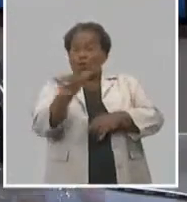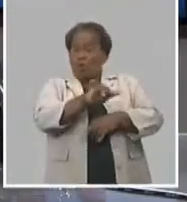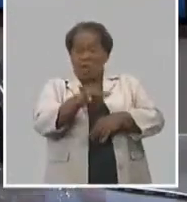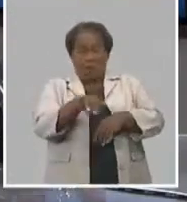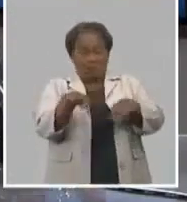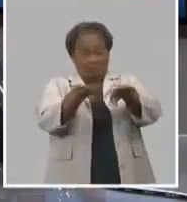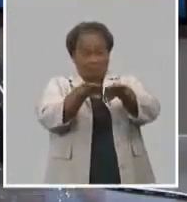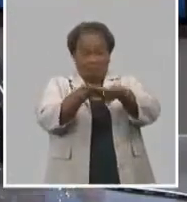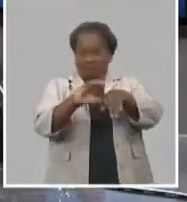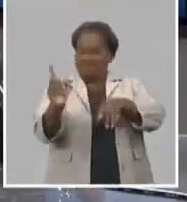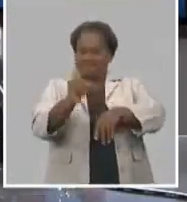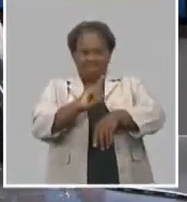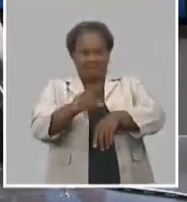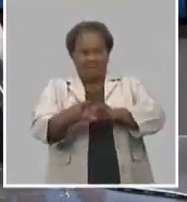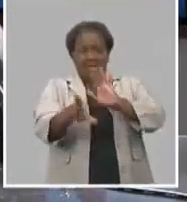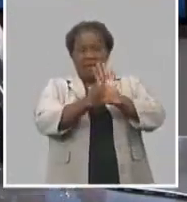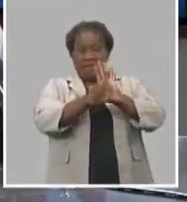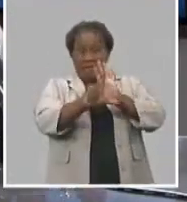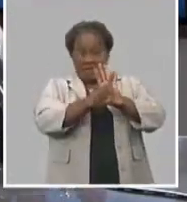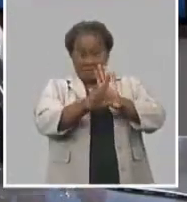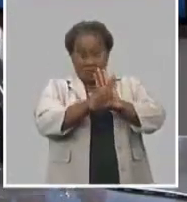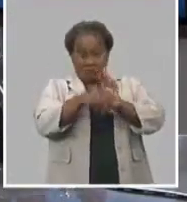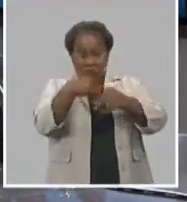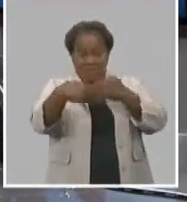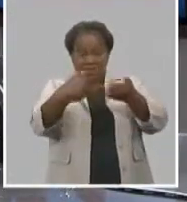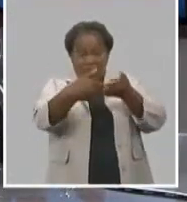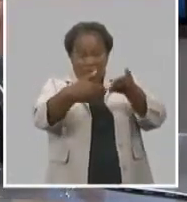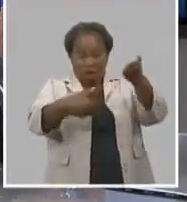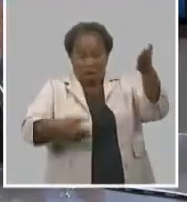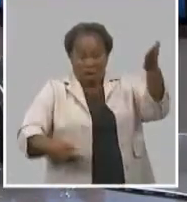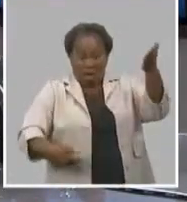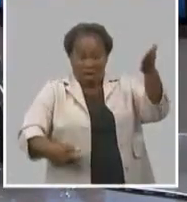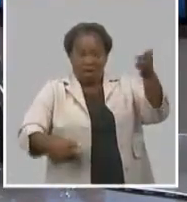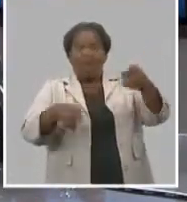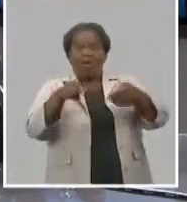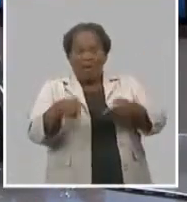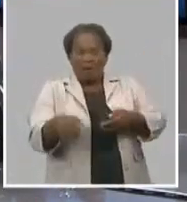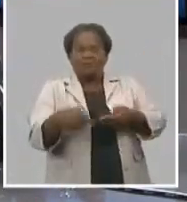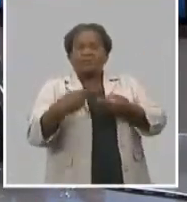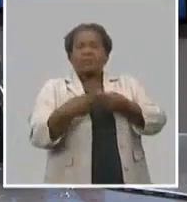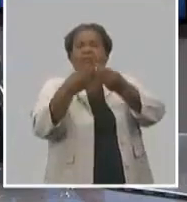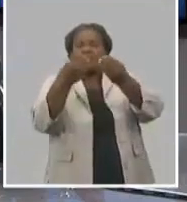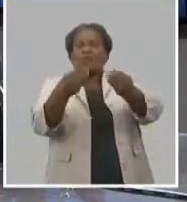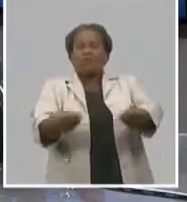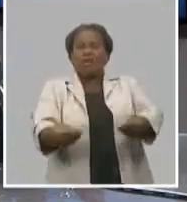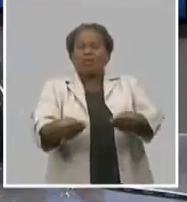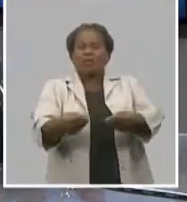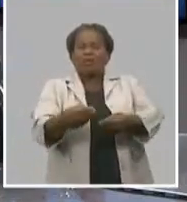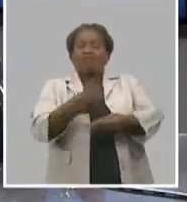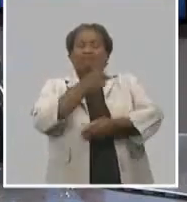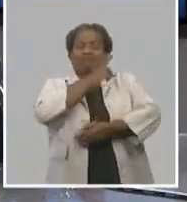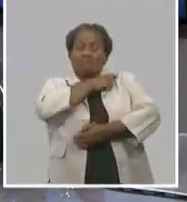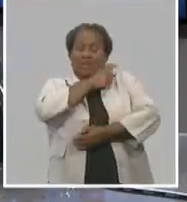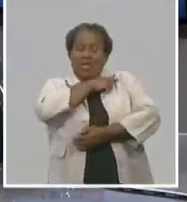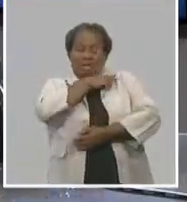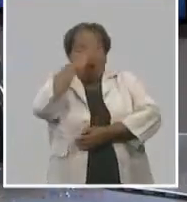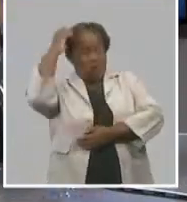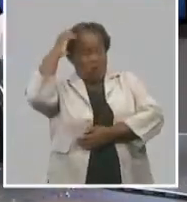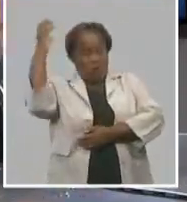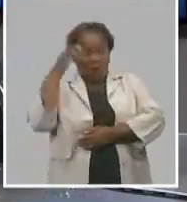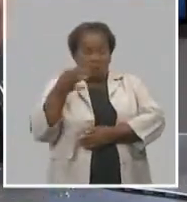Y en la legislación que estamos diseñando estamos dando facultad a los gobiernos municipales